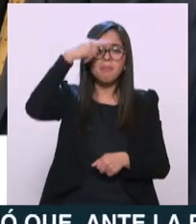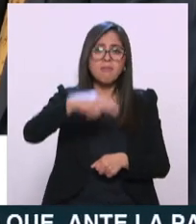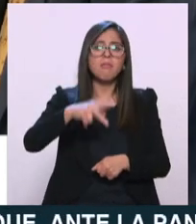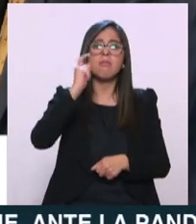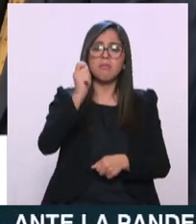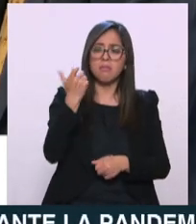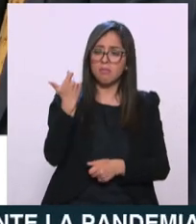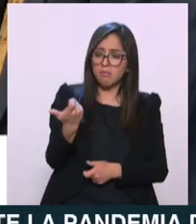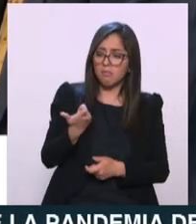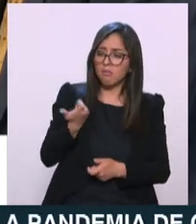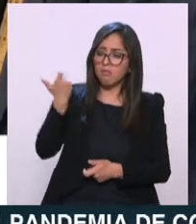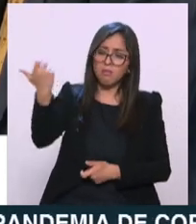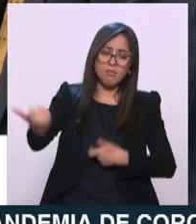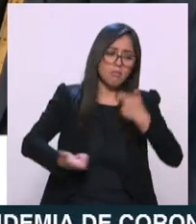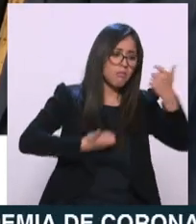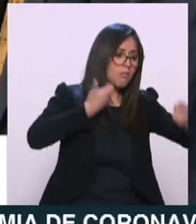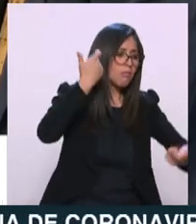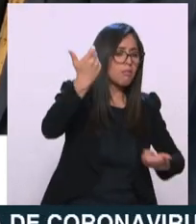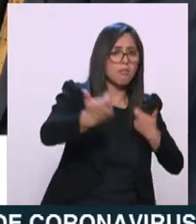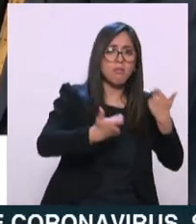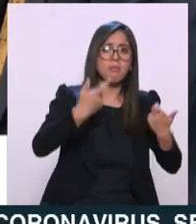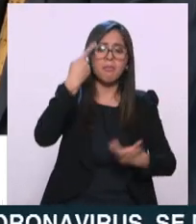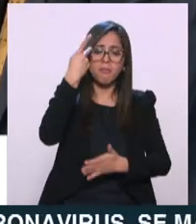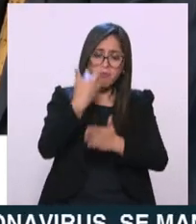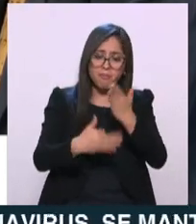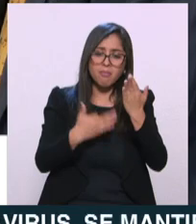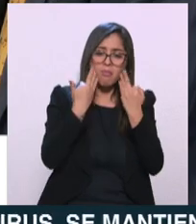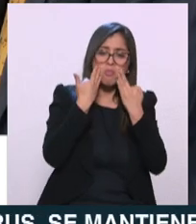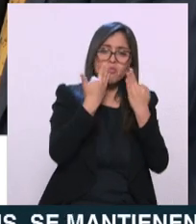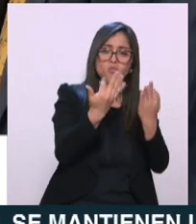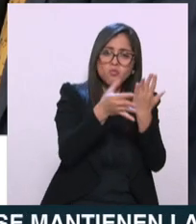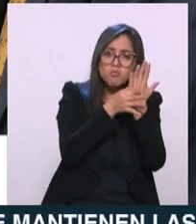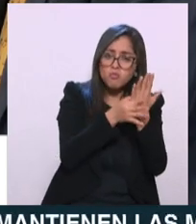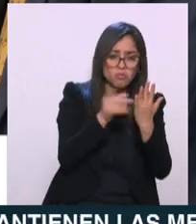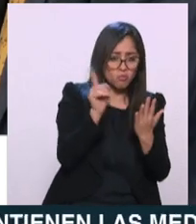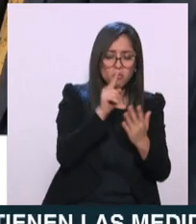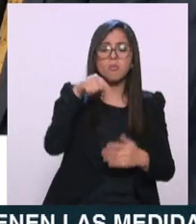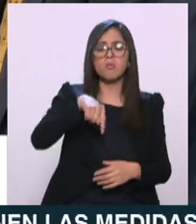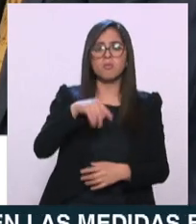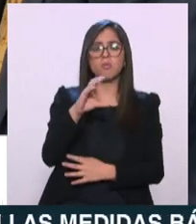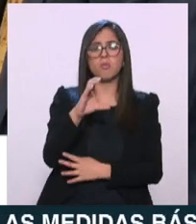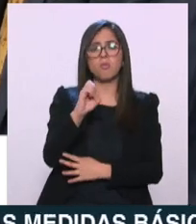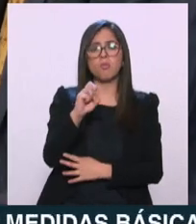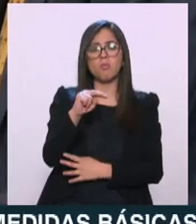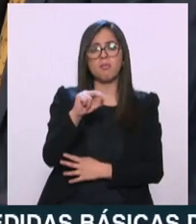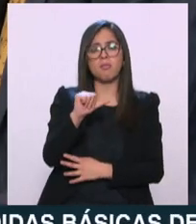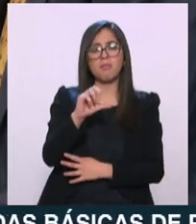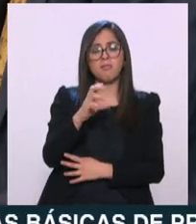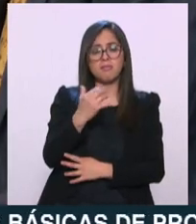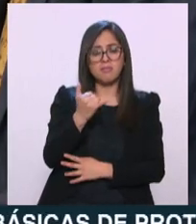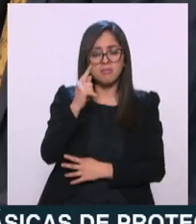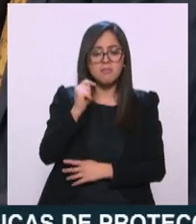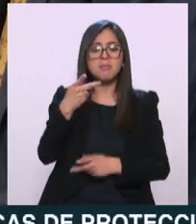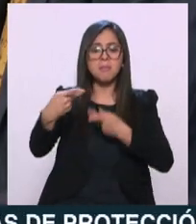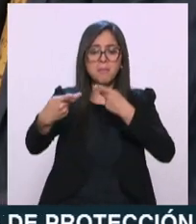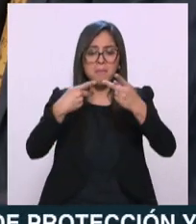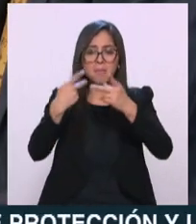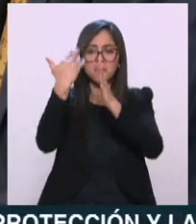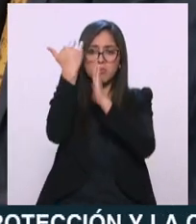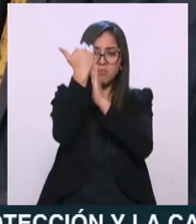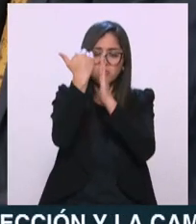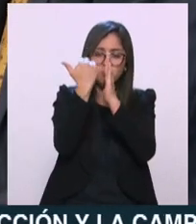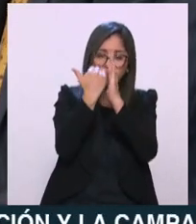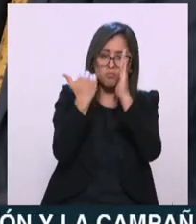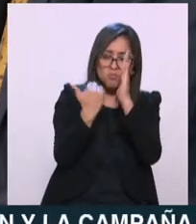agenda de Estado, sino que en conjunto el CONACYT va a articular una agenda de Estado y de